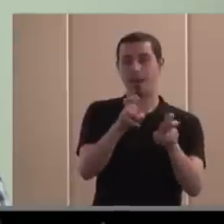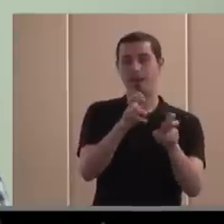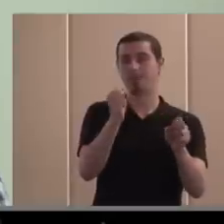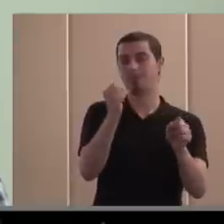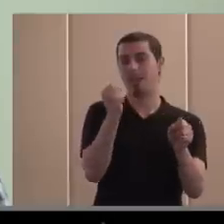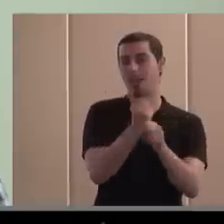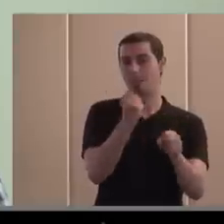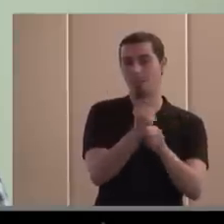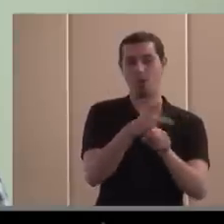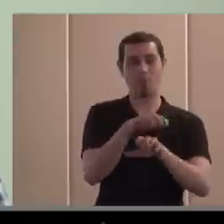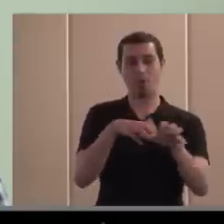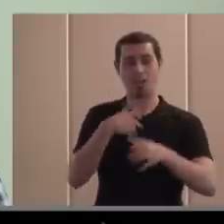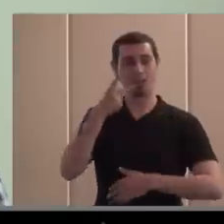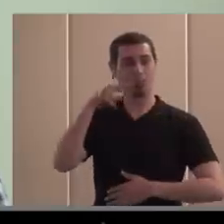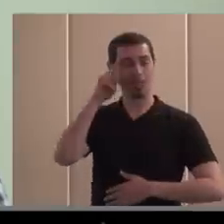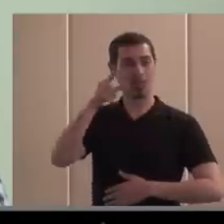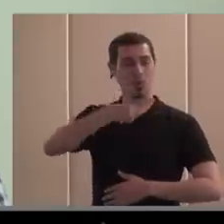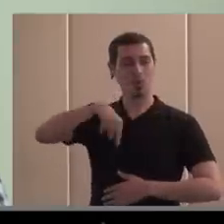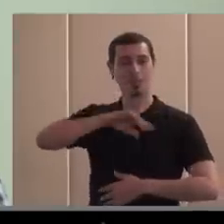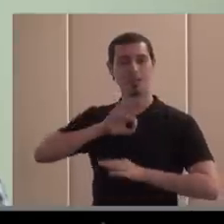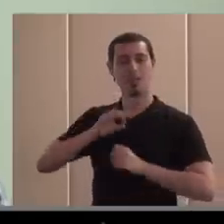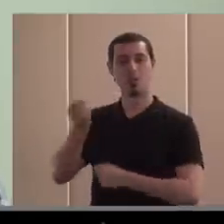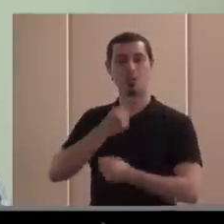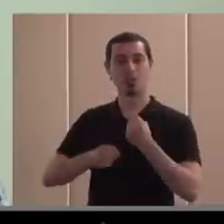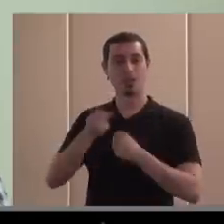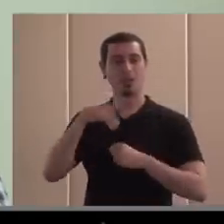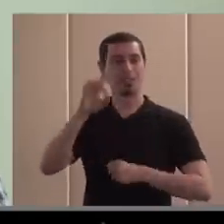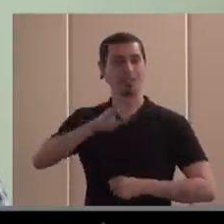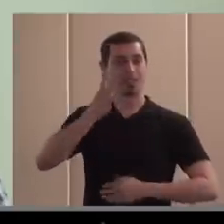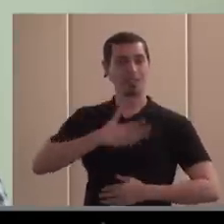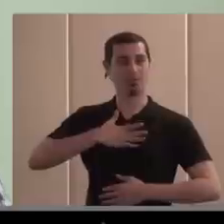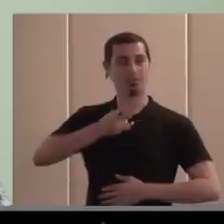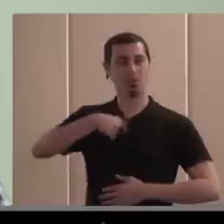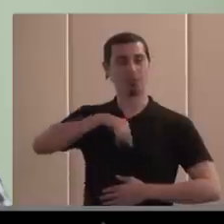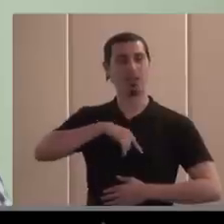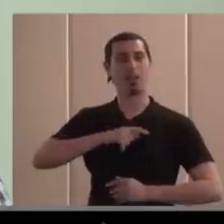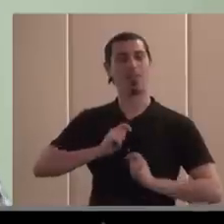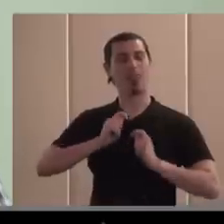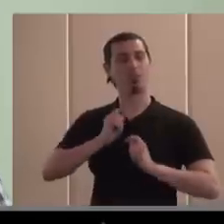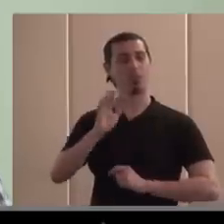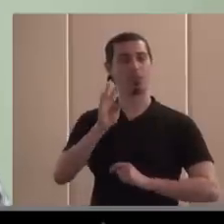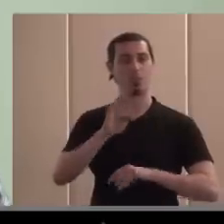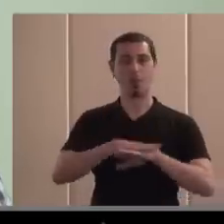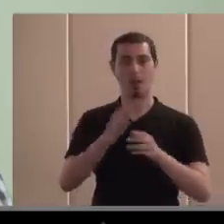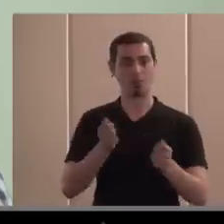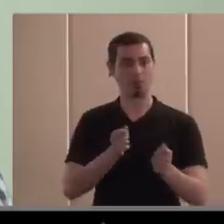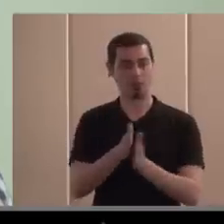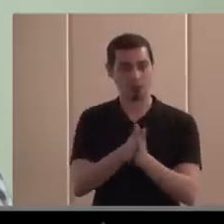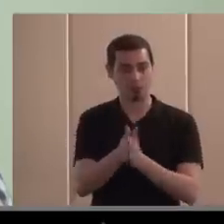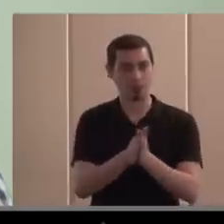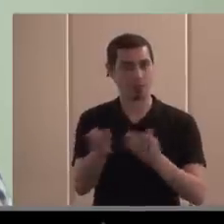de nuestras experiencias económicas y de nuestras iniciativas van a favorecer, a promover, a facilitar